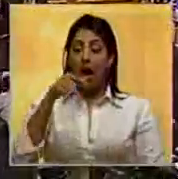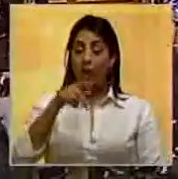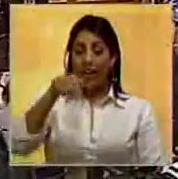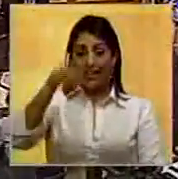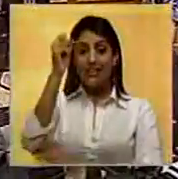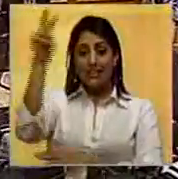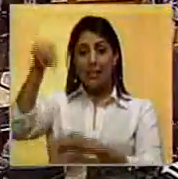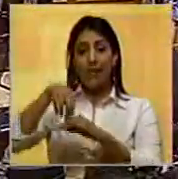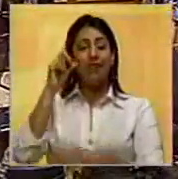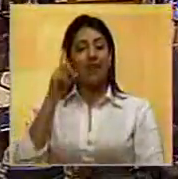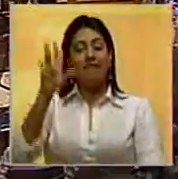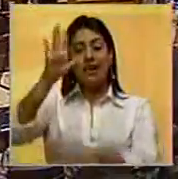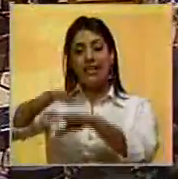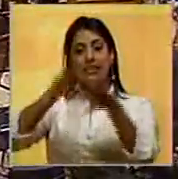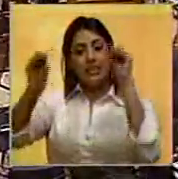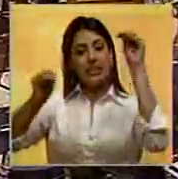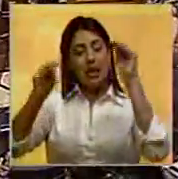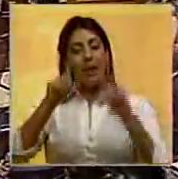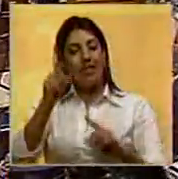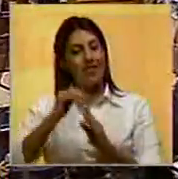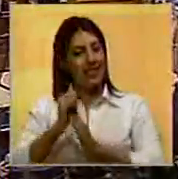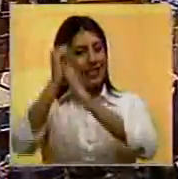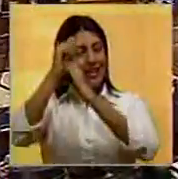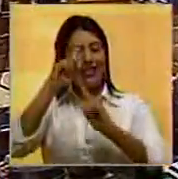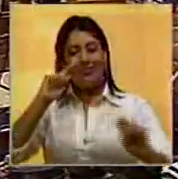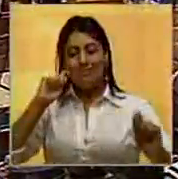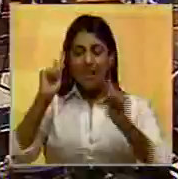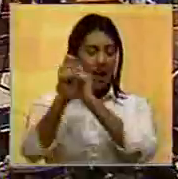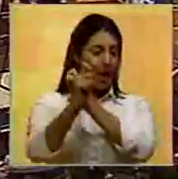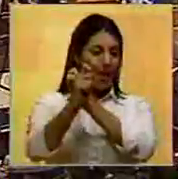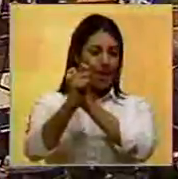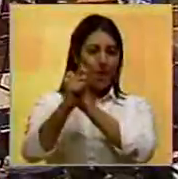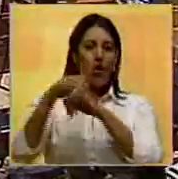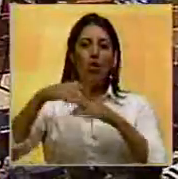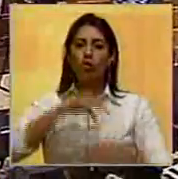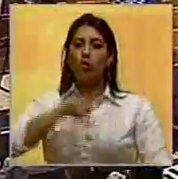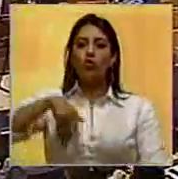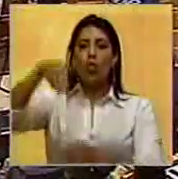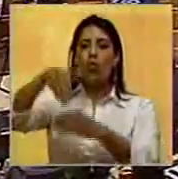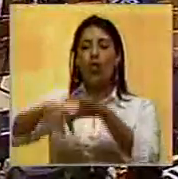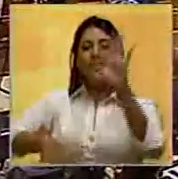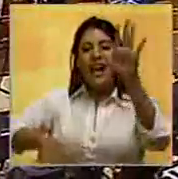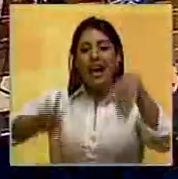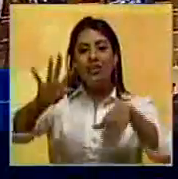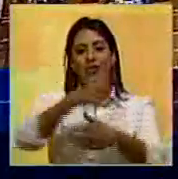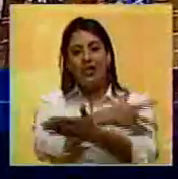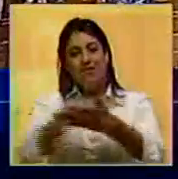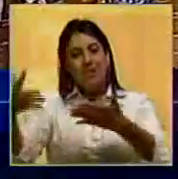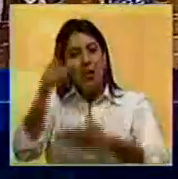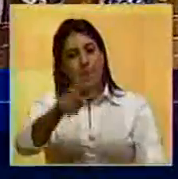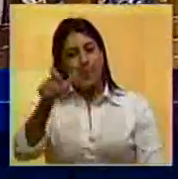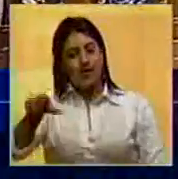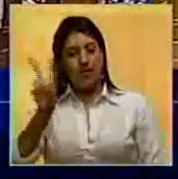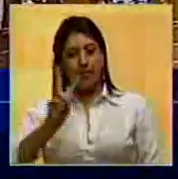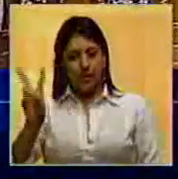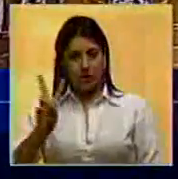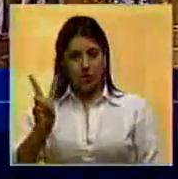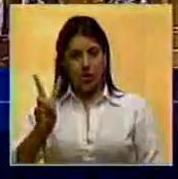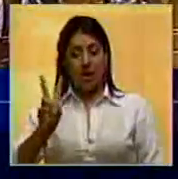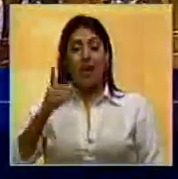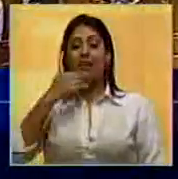nos cueste está llamada a liderar ese cambio por el que votaron 14 millones de venezolanos